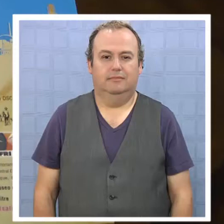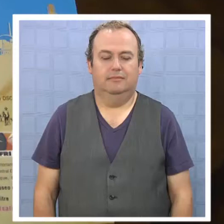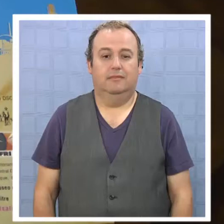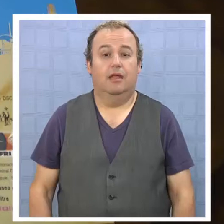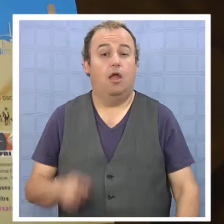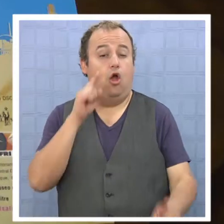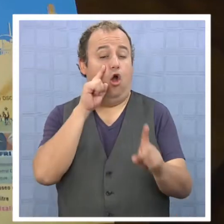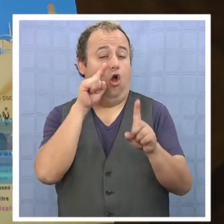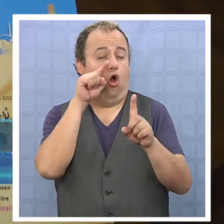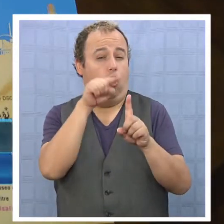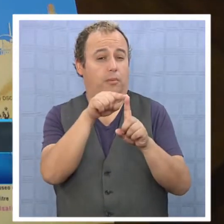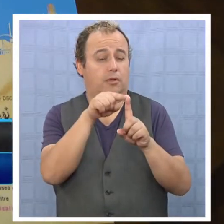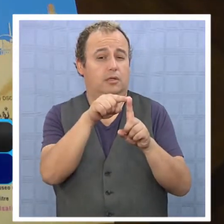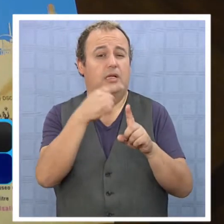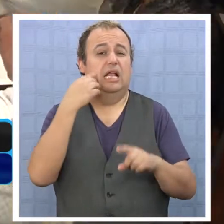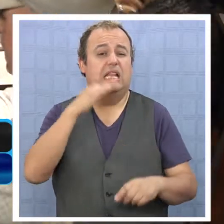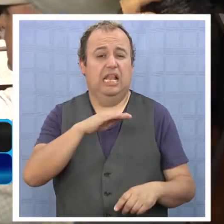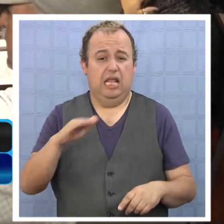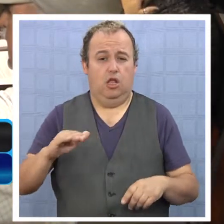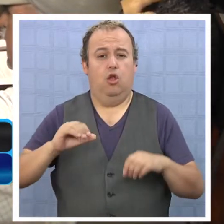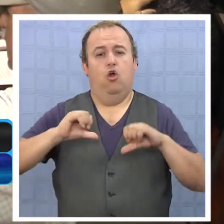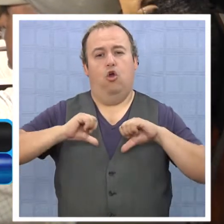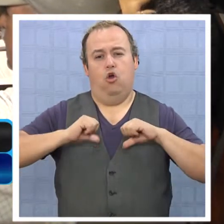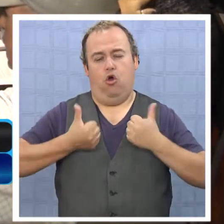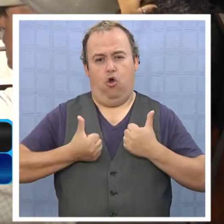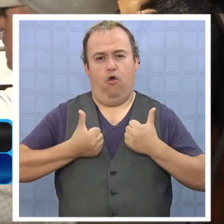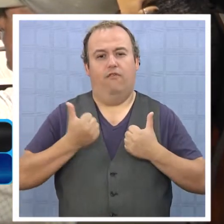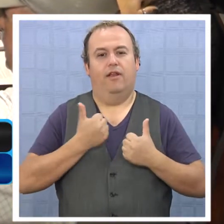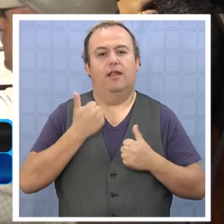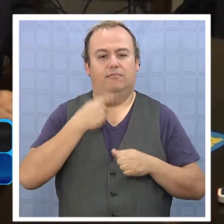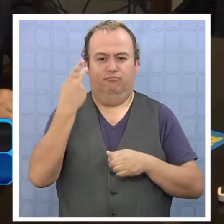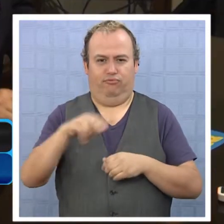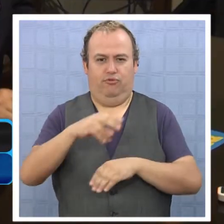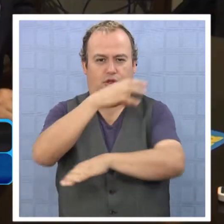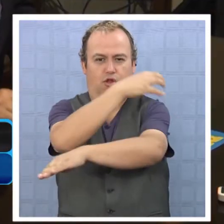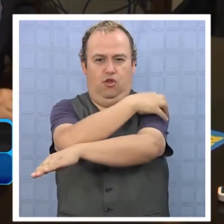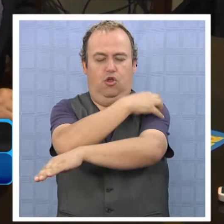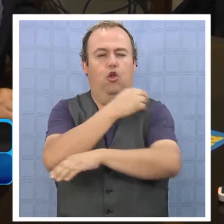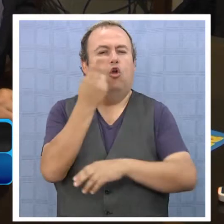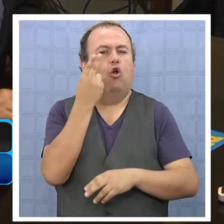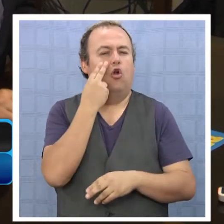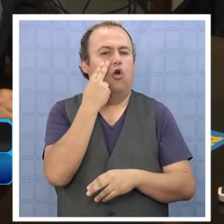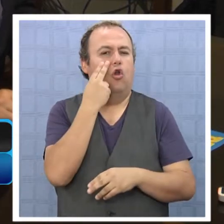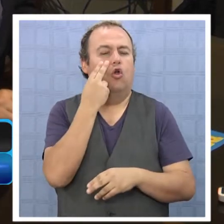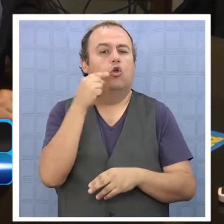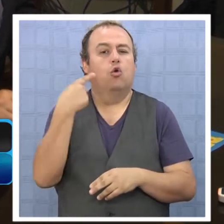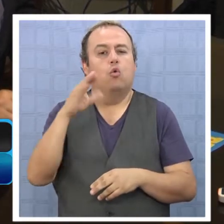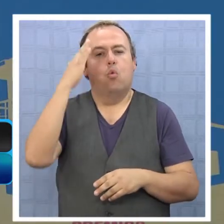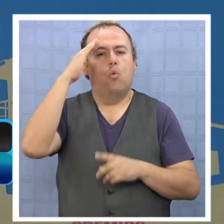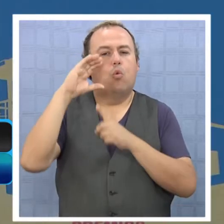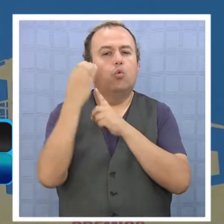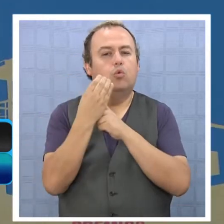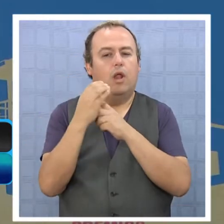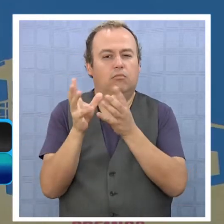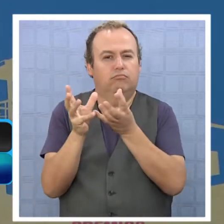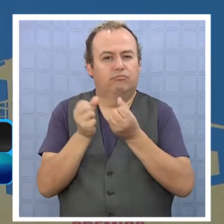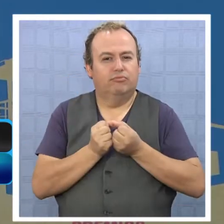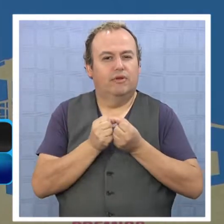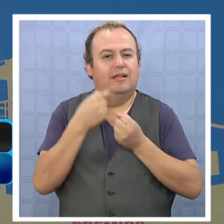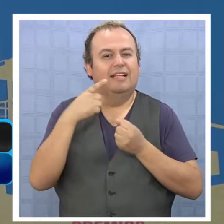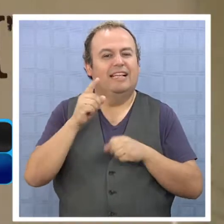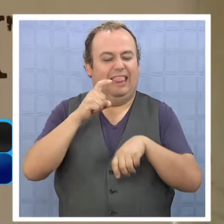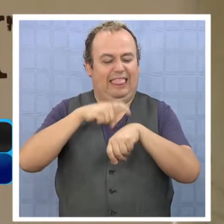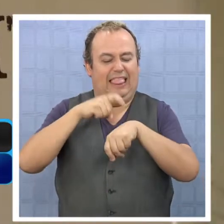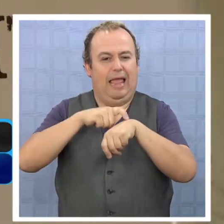Con la finalidad que los niños y jóvenes de la región conozcan y recuperen los elementos culturales que distinguieron la época